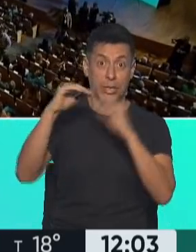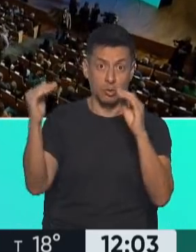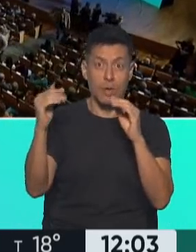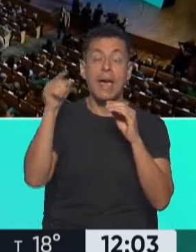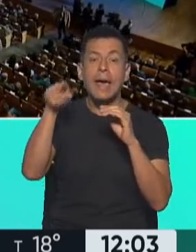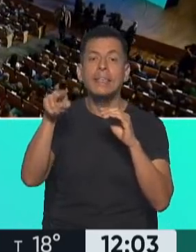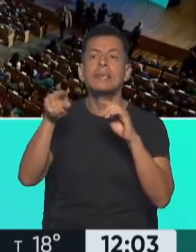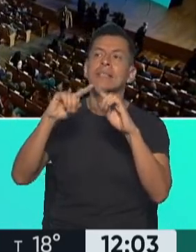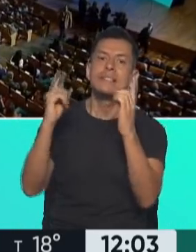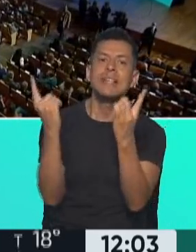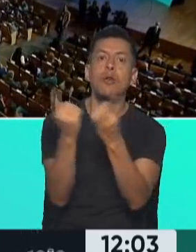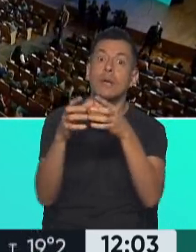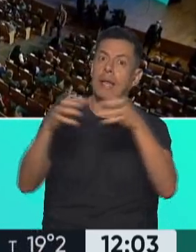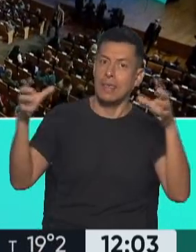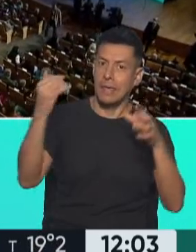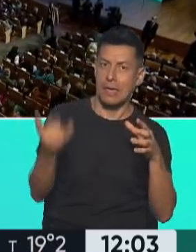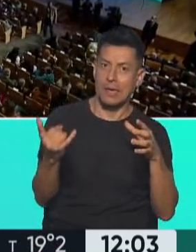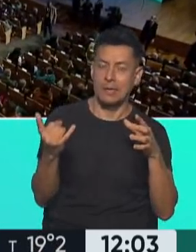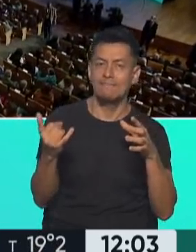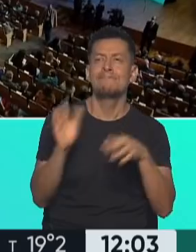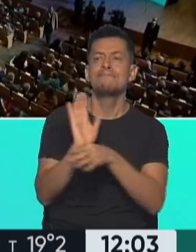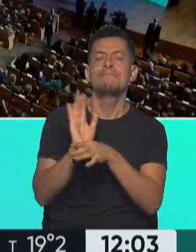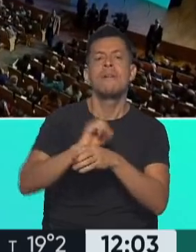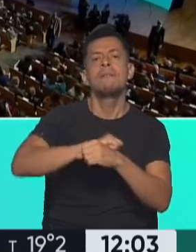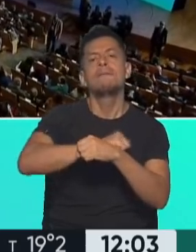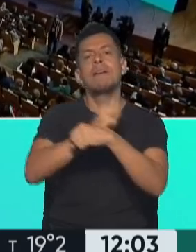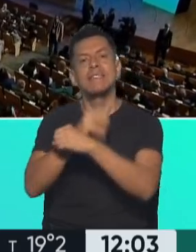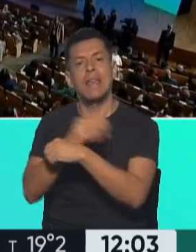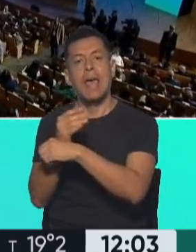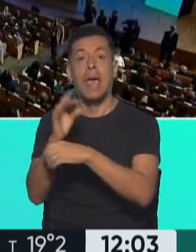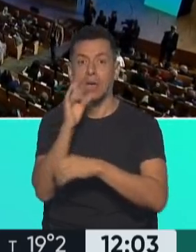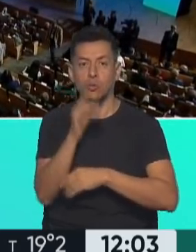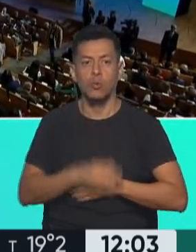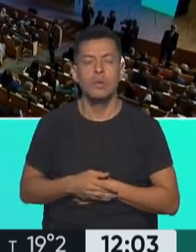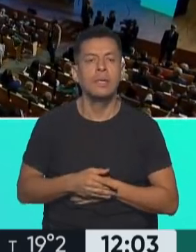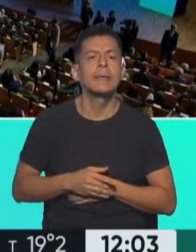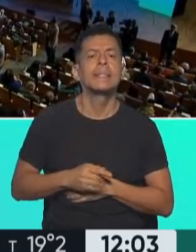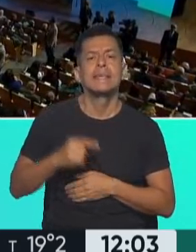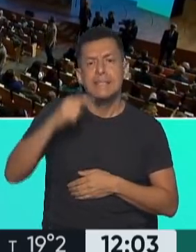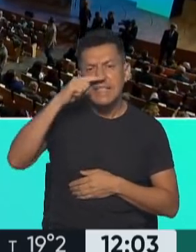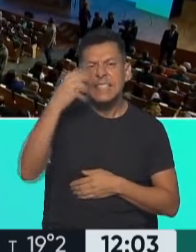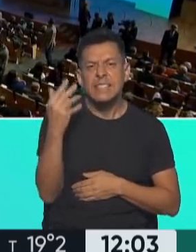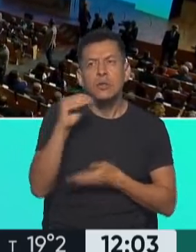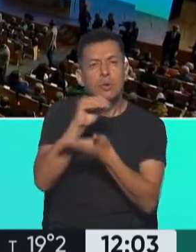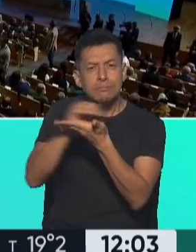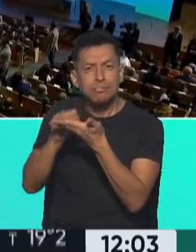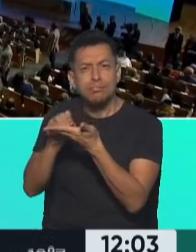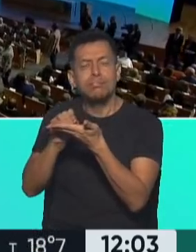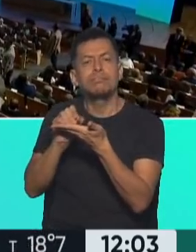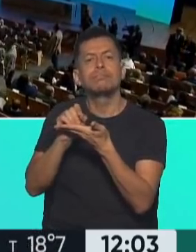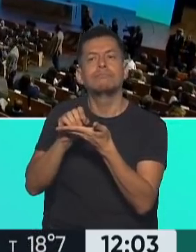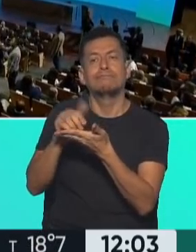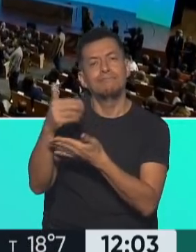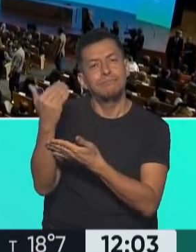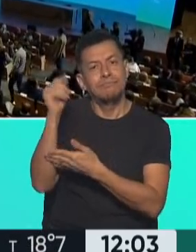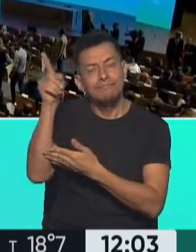donde se encuentra el gran salón de la Ballena Azul. Hay 75 legisladores del Parlamento